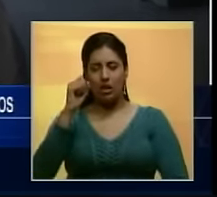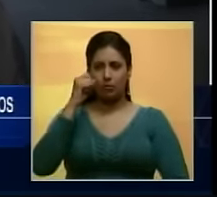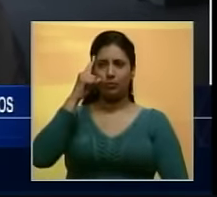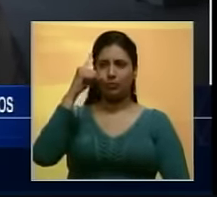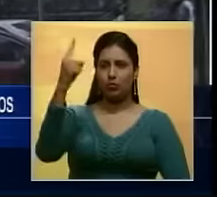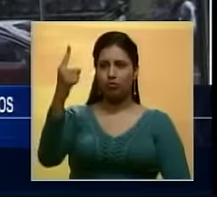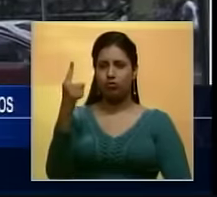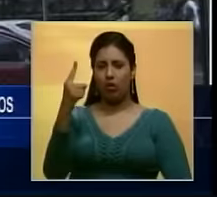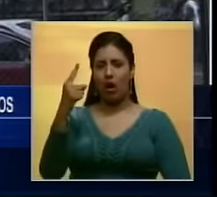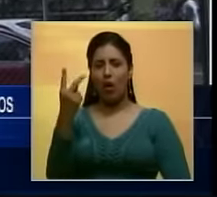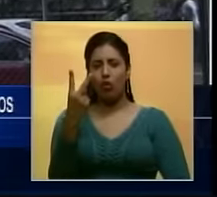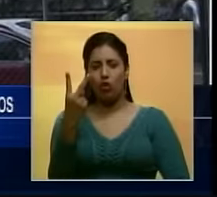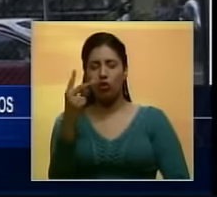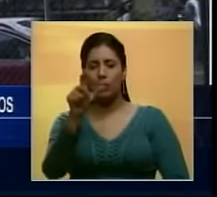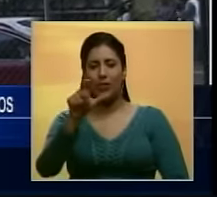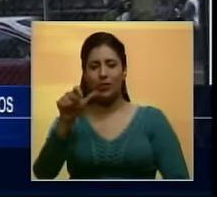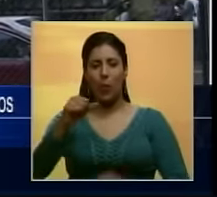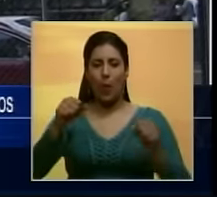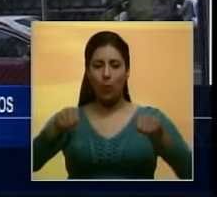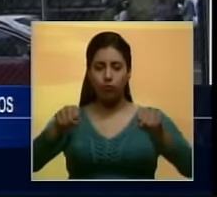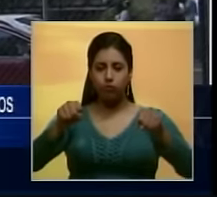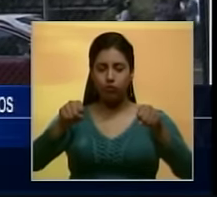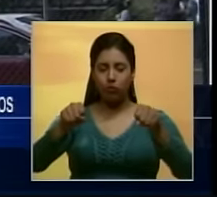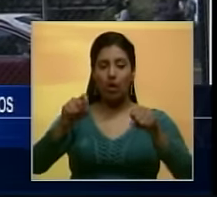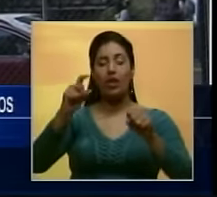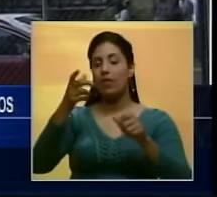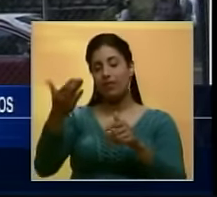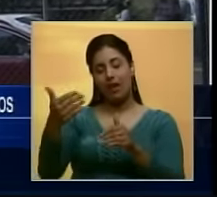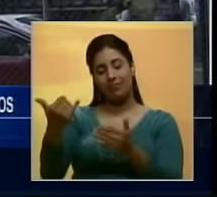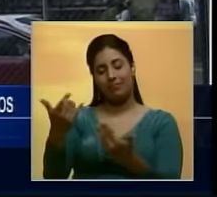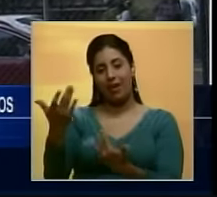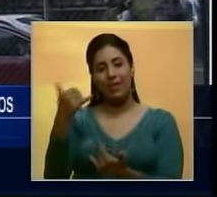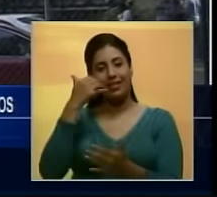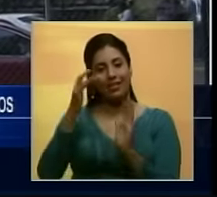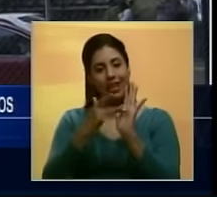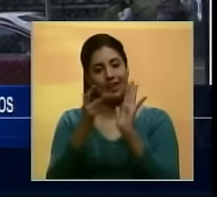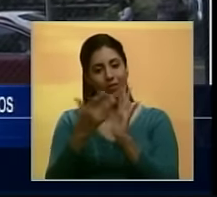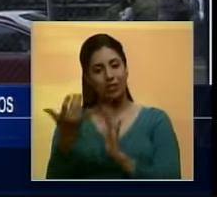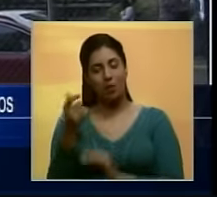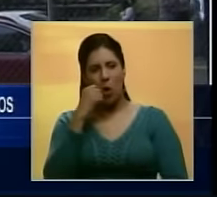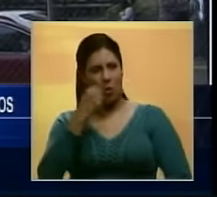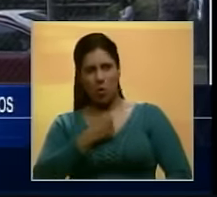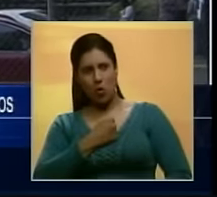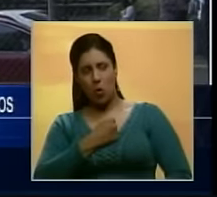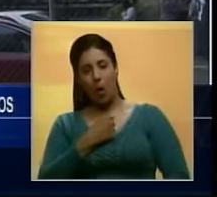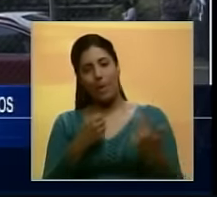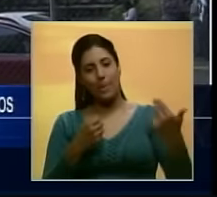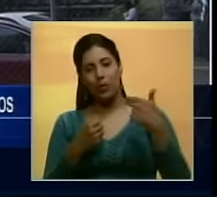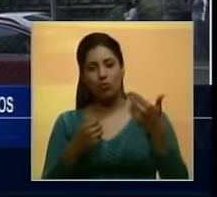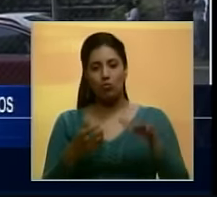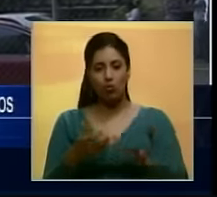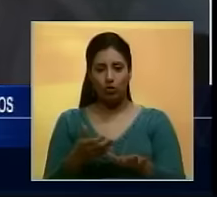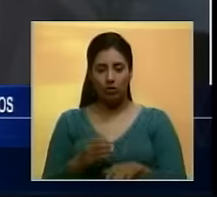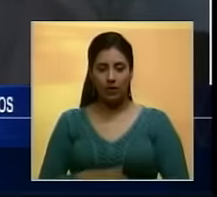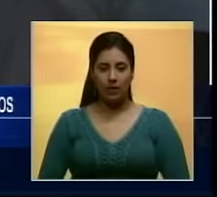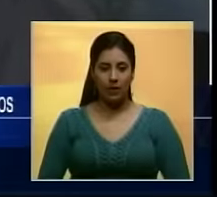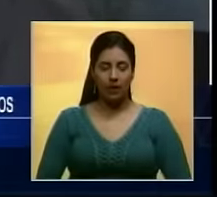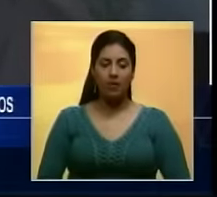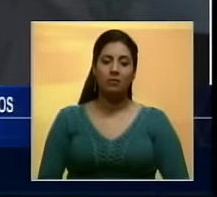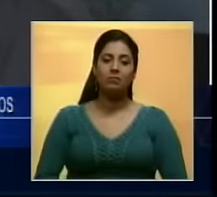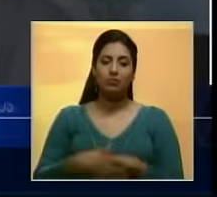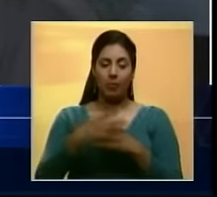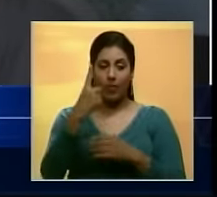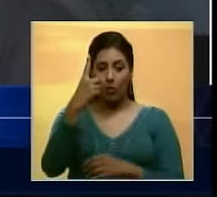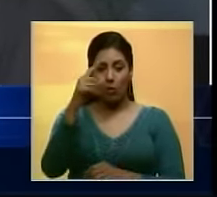sorprendido por una pareja de motorizados quienes le exigieron que entregara el teléfono y al resistirse le dispararon. Llegaron